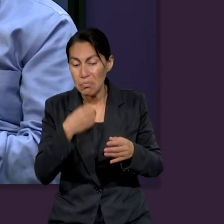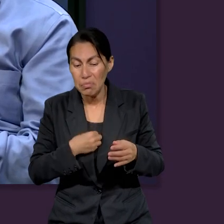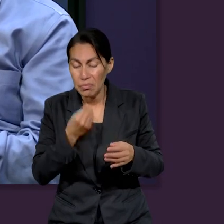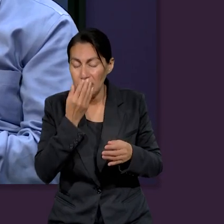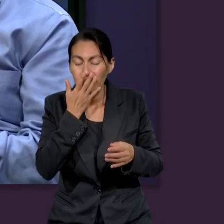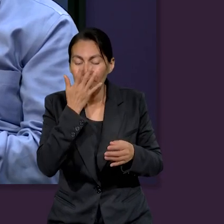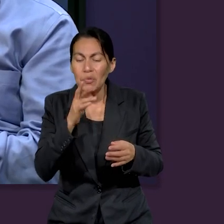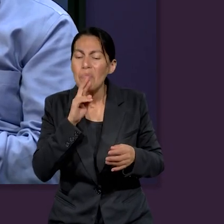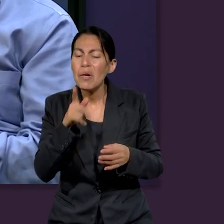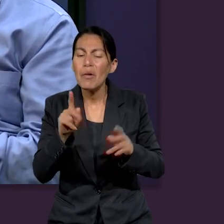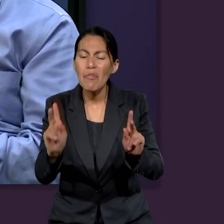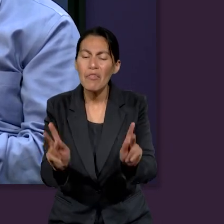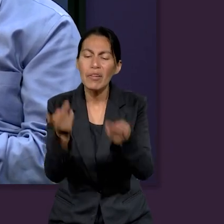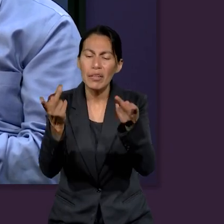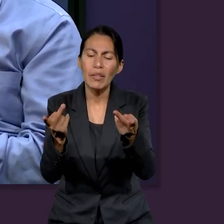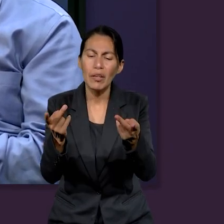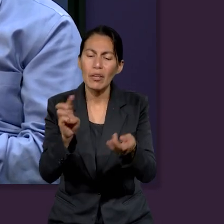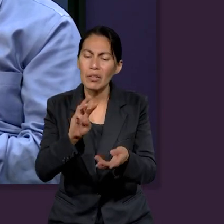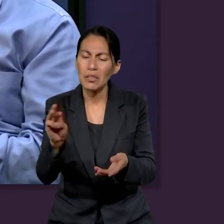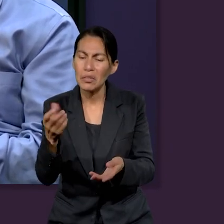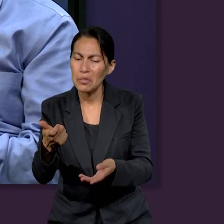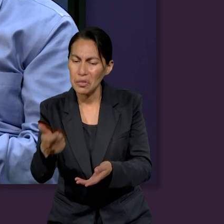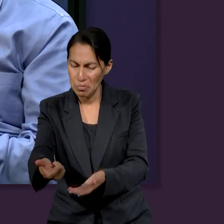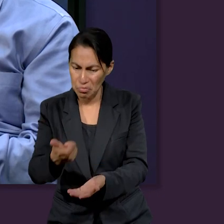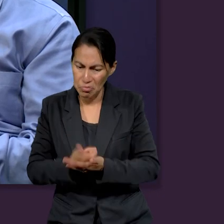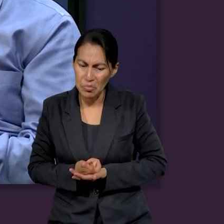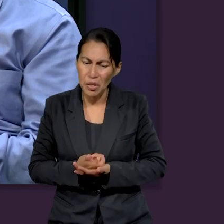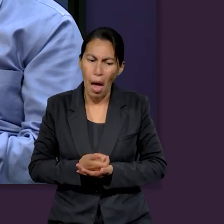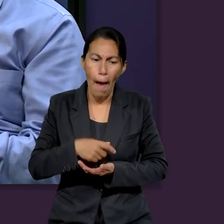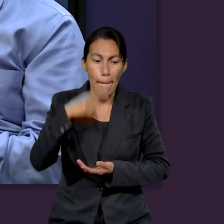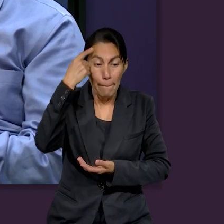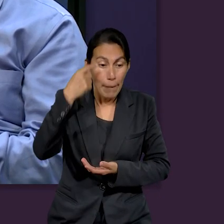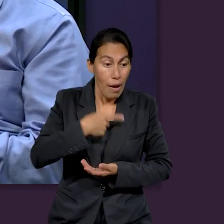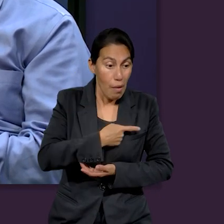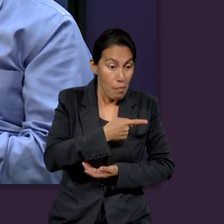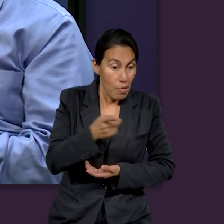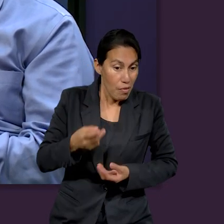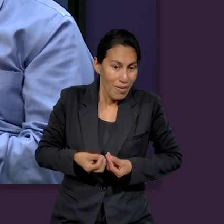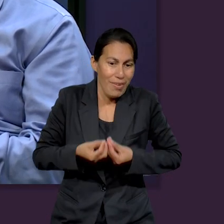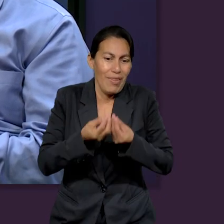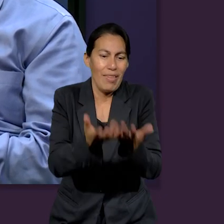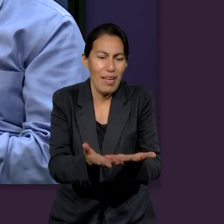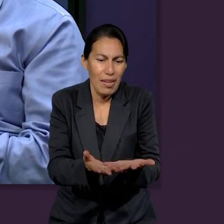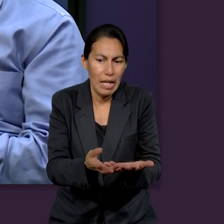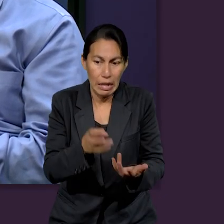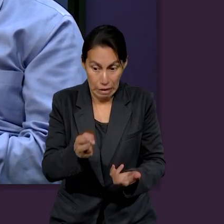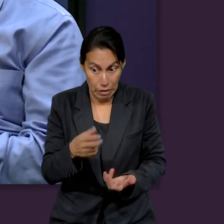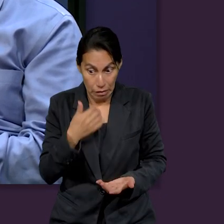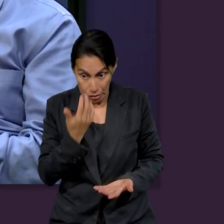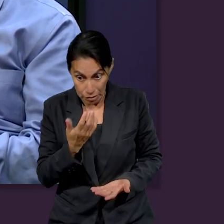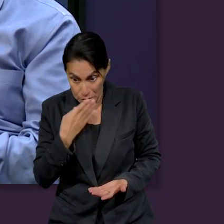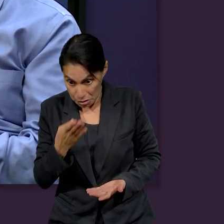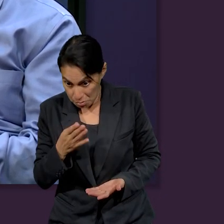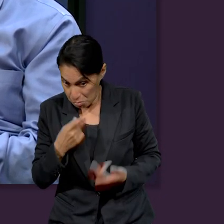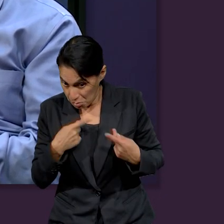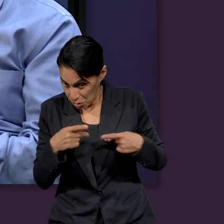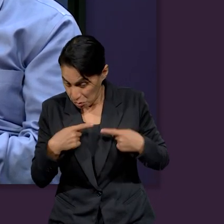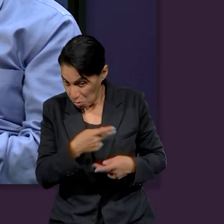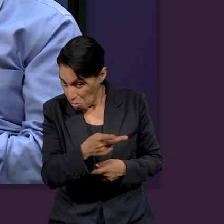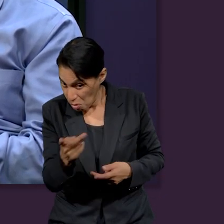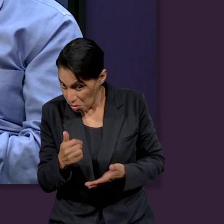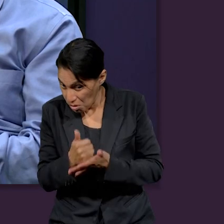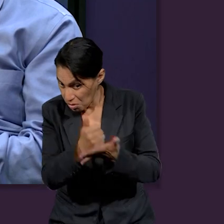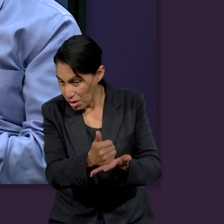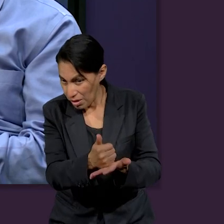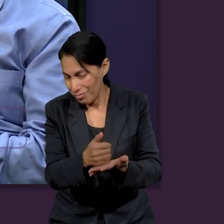qué no fue este perfume vendido por 300 denarios y dado a los pobres? Pero dijo esto no porque cuidara de los pobres, sino porque era ladrón,